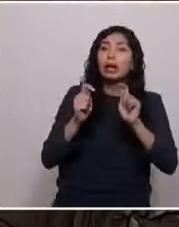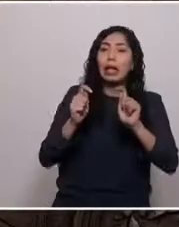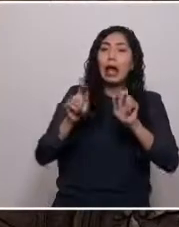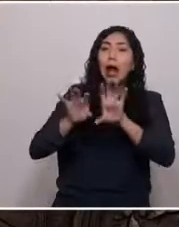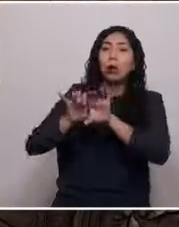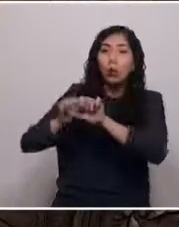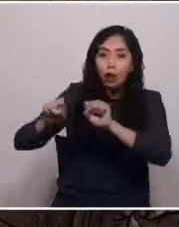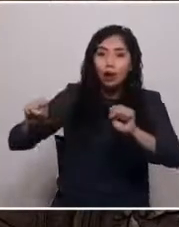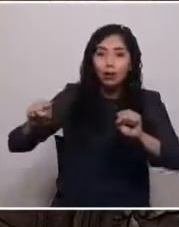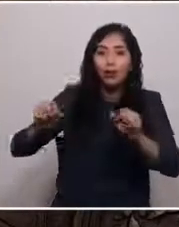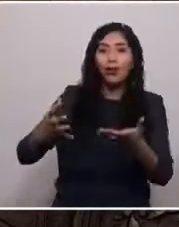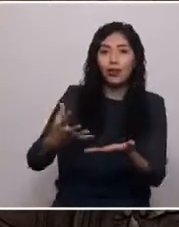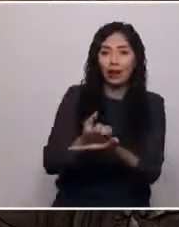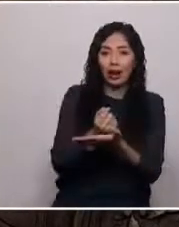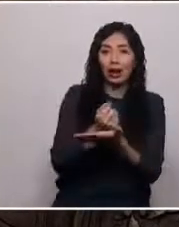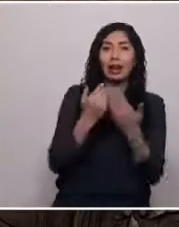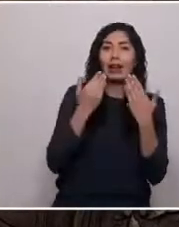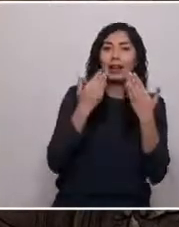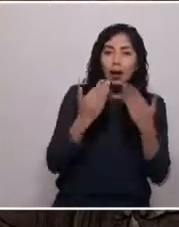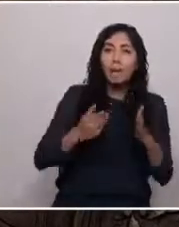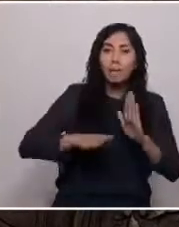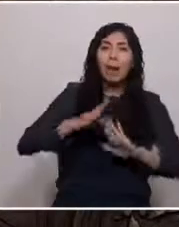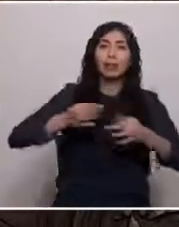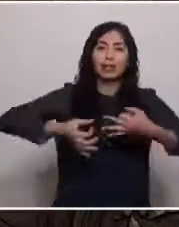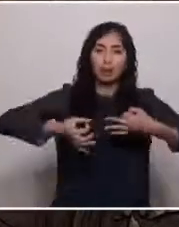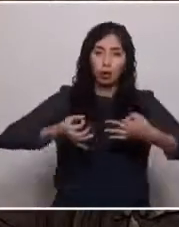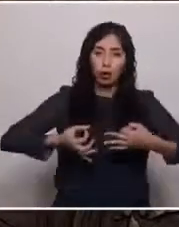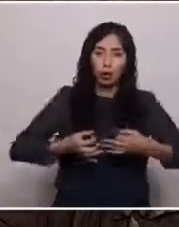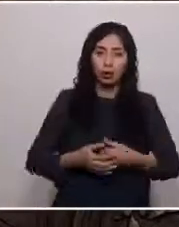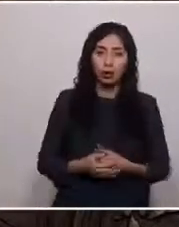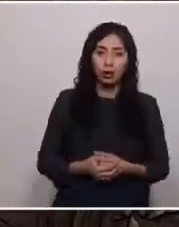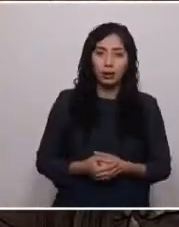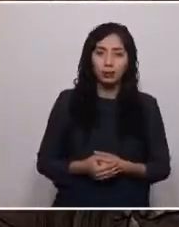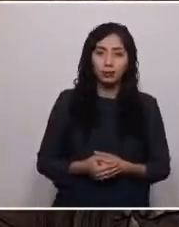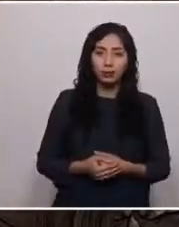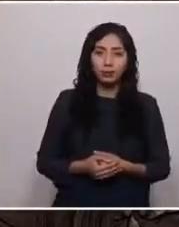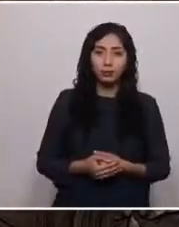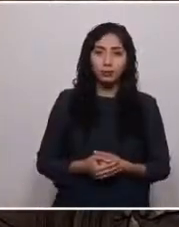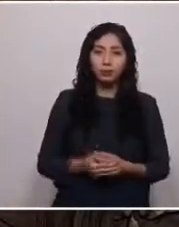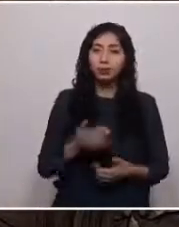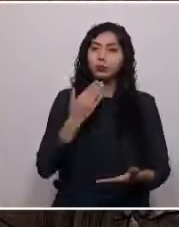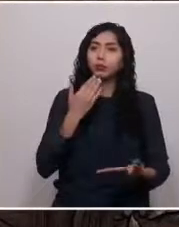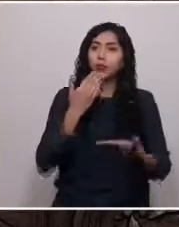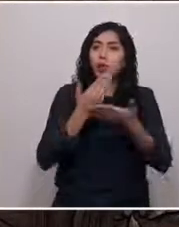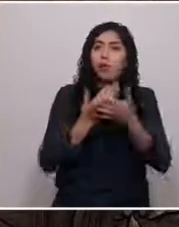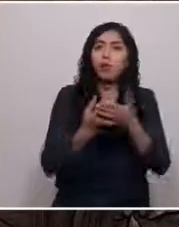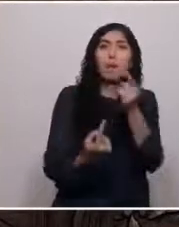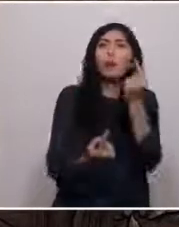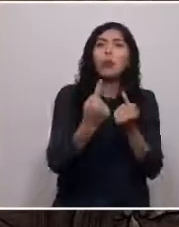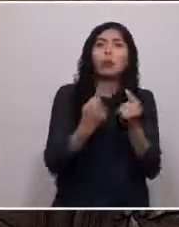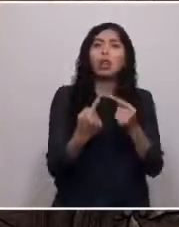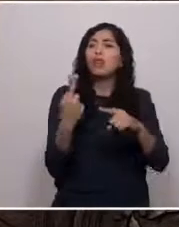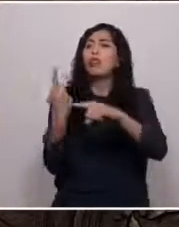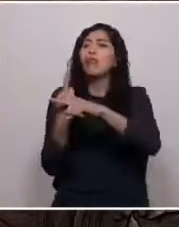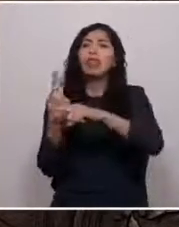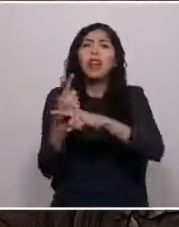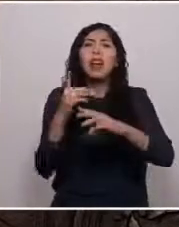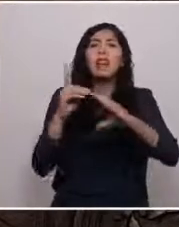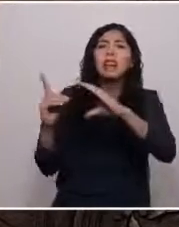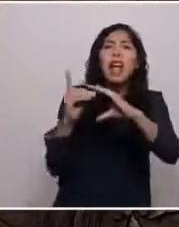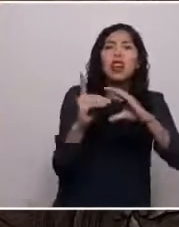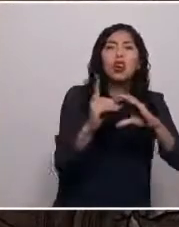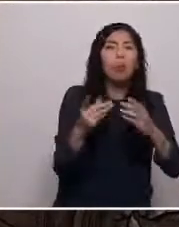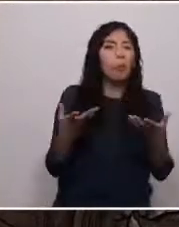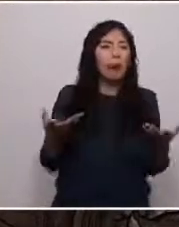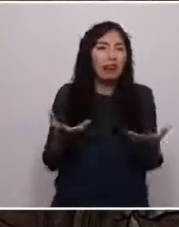y estabilidad. Entonces, cuando se nos pregunta, ¿diálogo para qué? La respuesta es